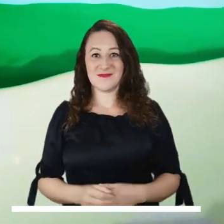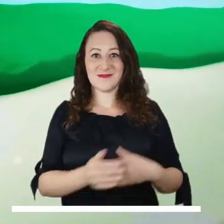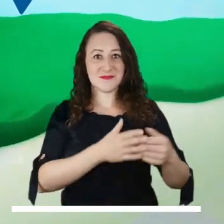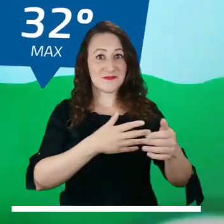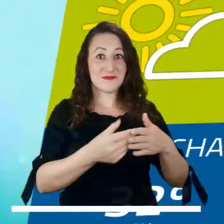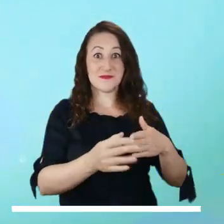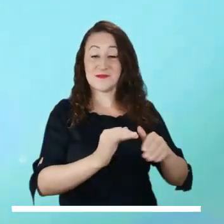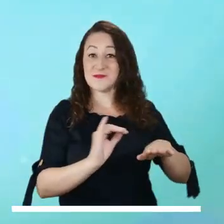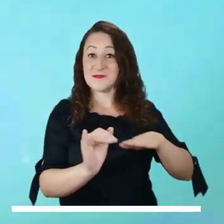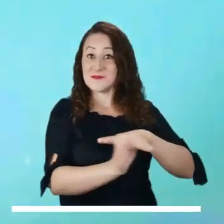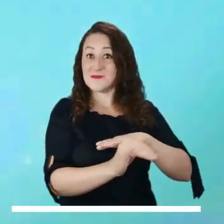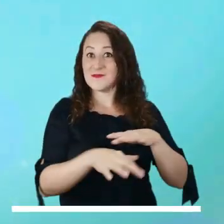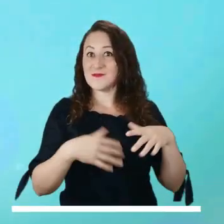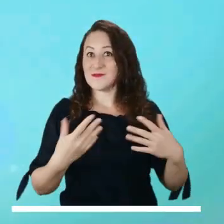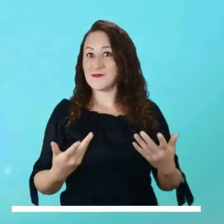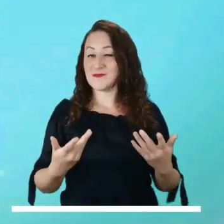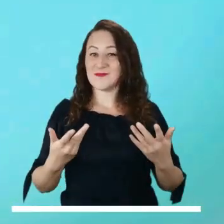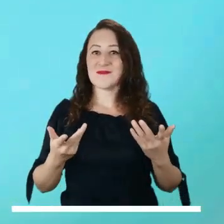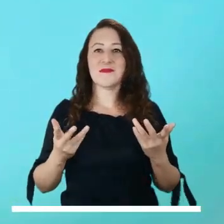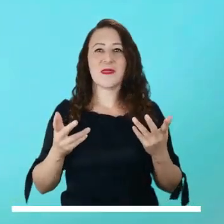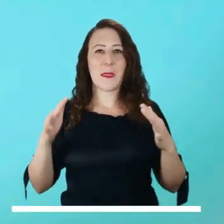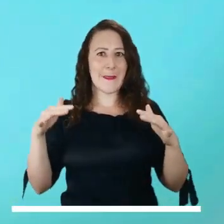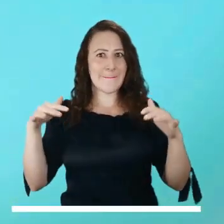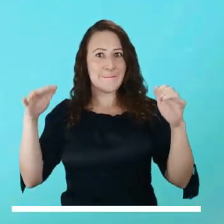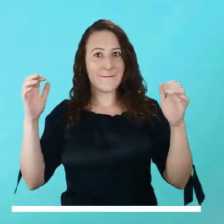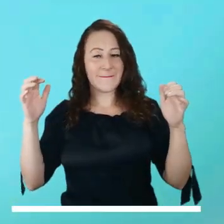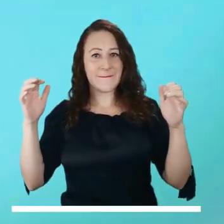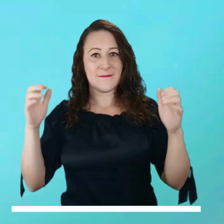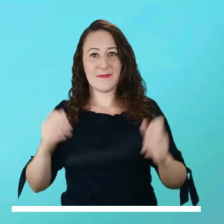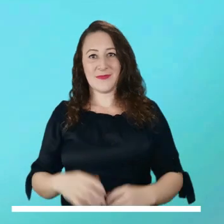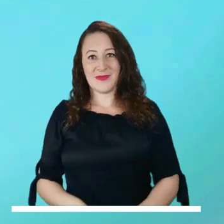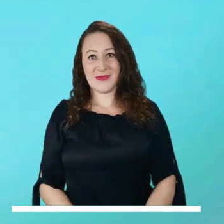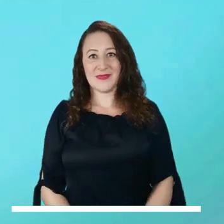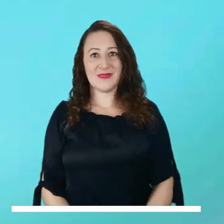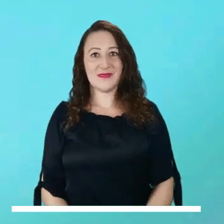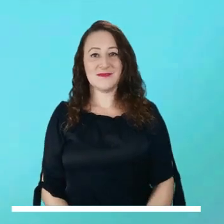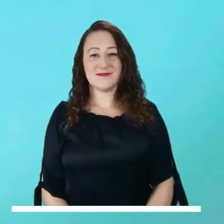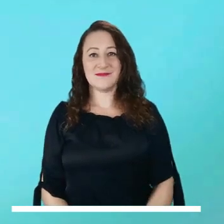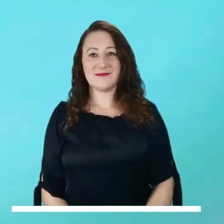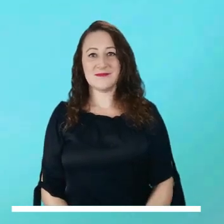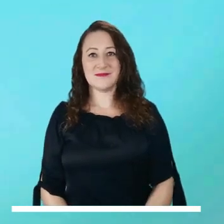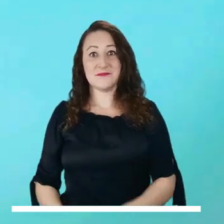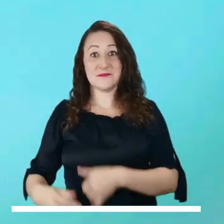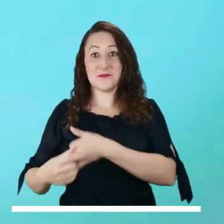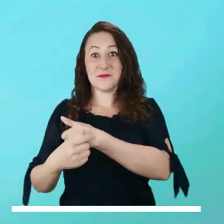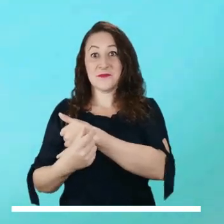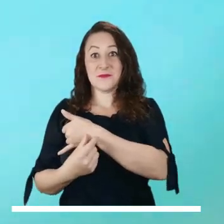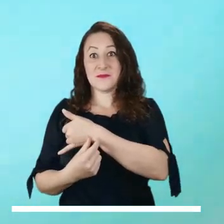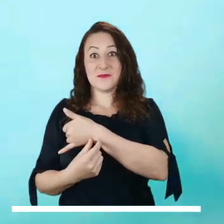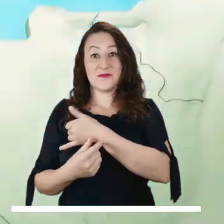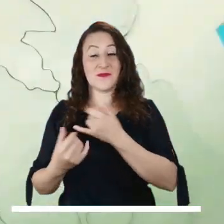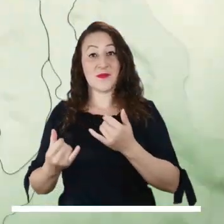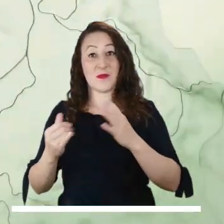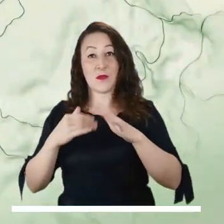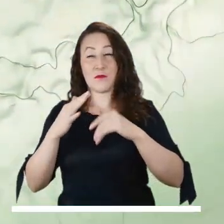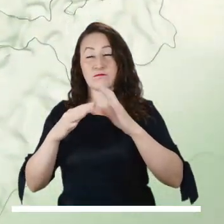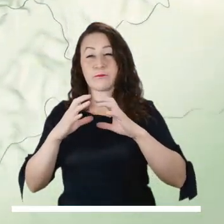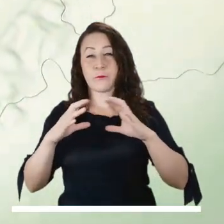en el archipiélago de san andrés y providencia se espera una tarde con pronóstico de tiempo seco